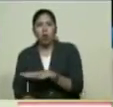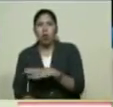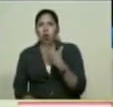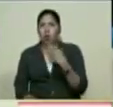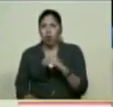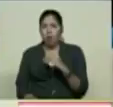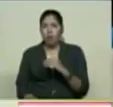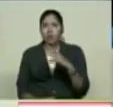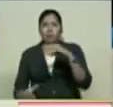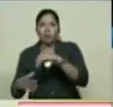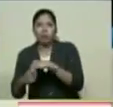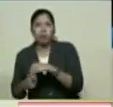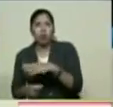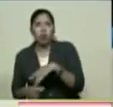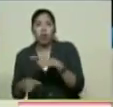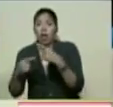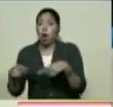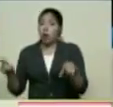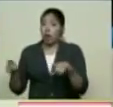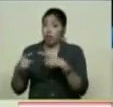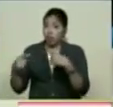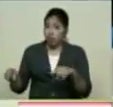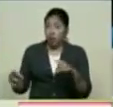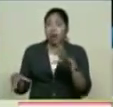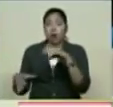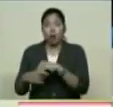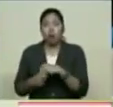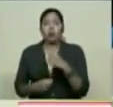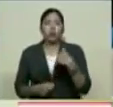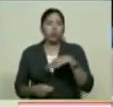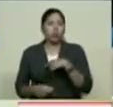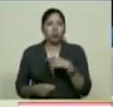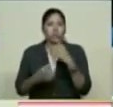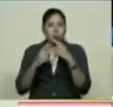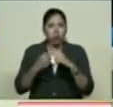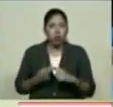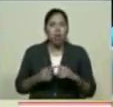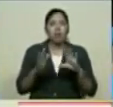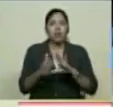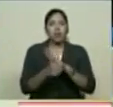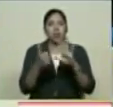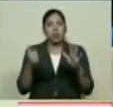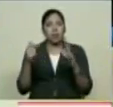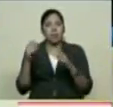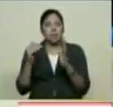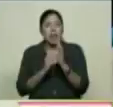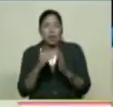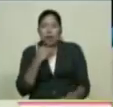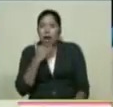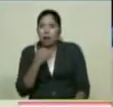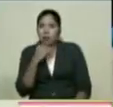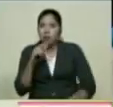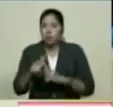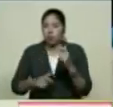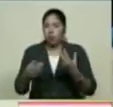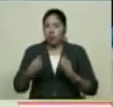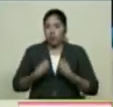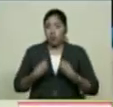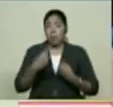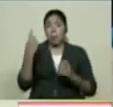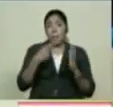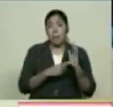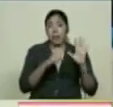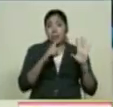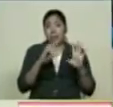10% De la población Nosotros somos Mil Dieciséis mil habitantes Casi Y mil seiscientos Entre